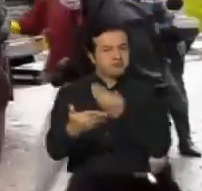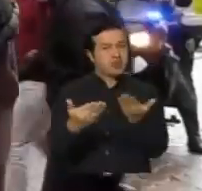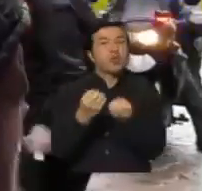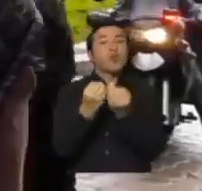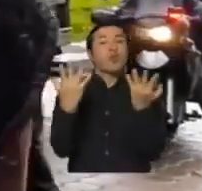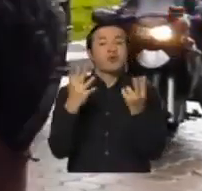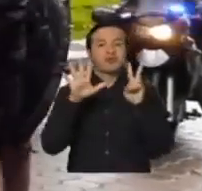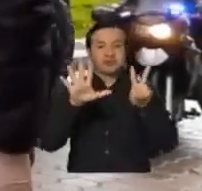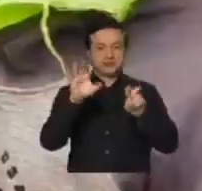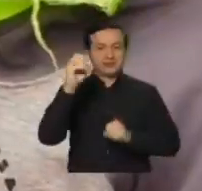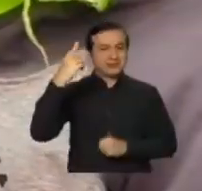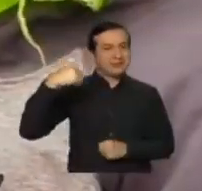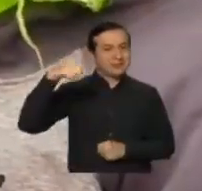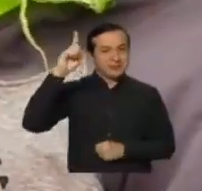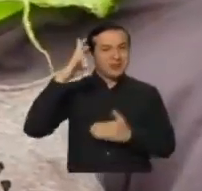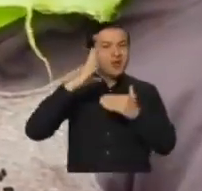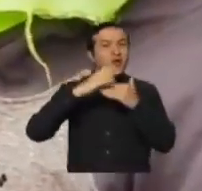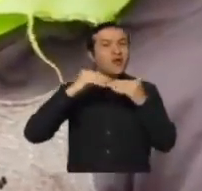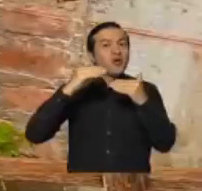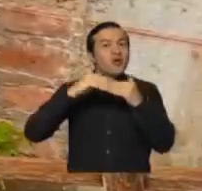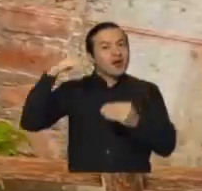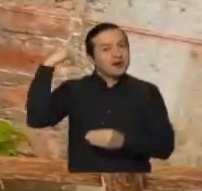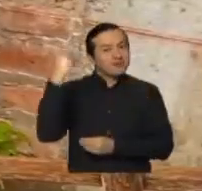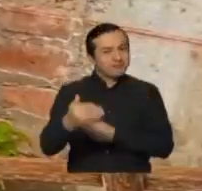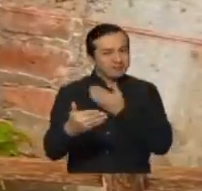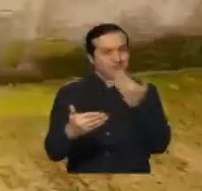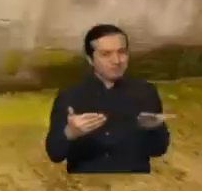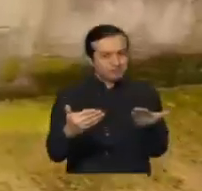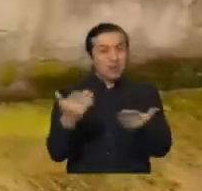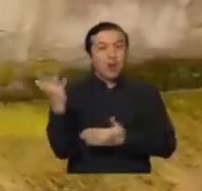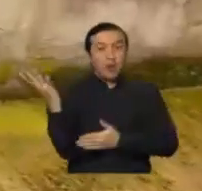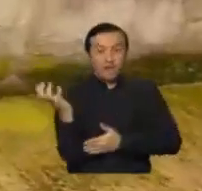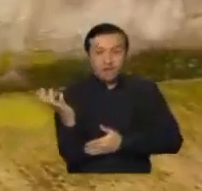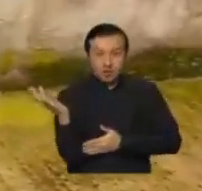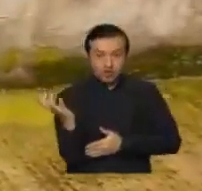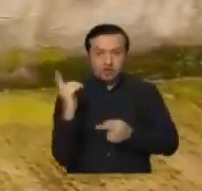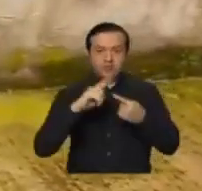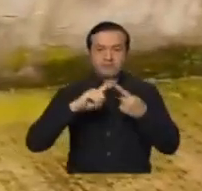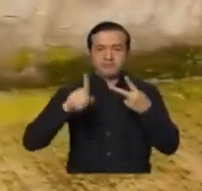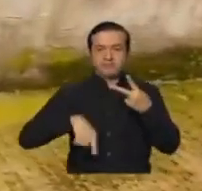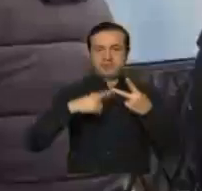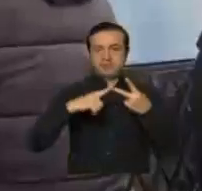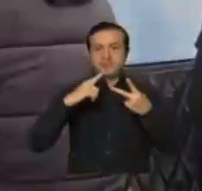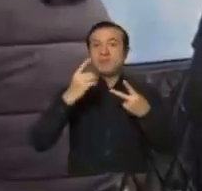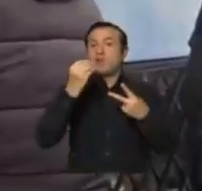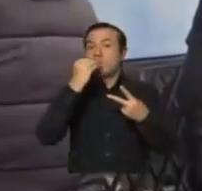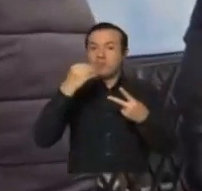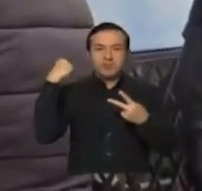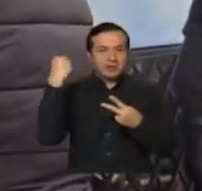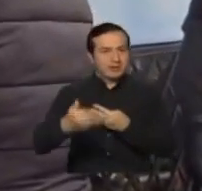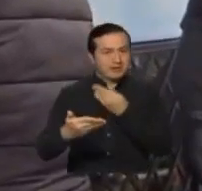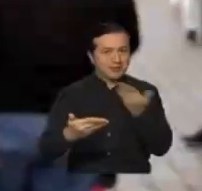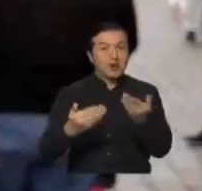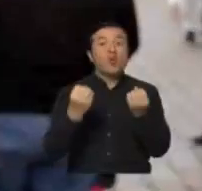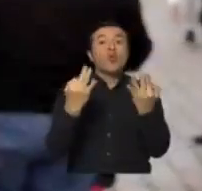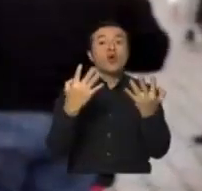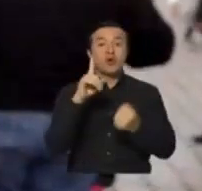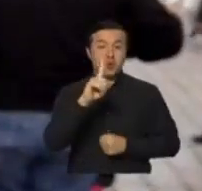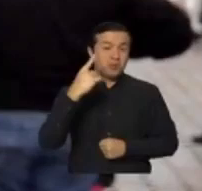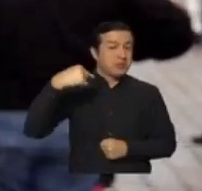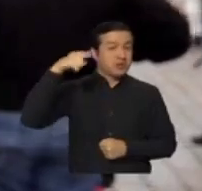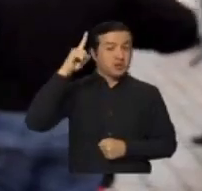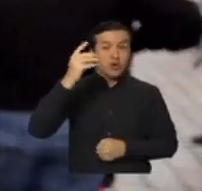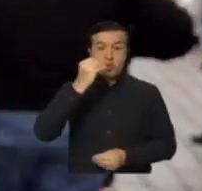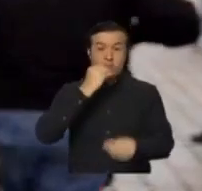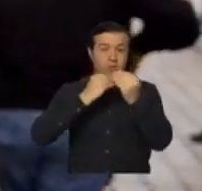de 70 millones de dólares solamente para poder cubrir bonos y poder cubrir alimentos para las personas. Vamos a llegar a un millón de kits en todo